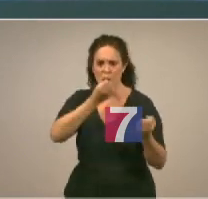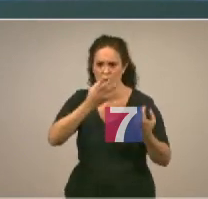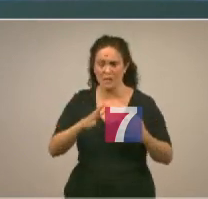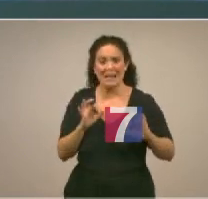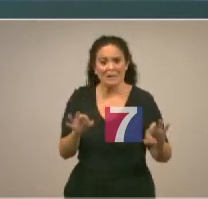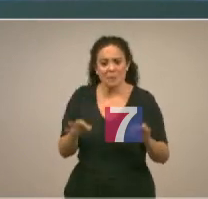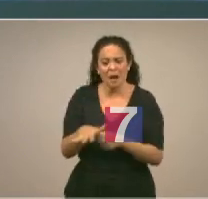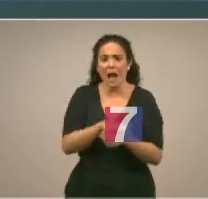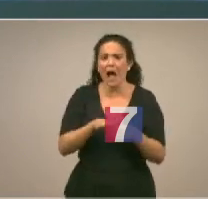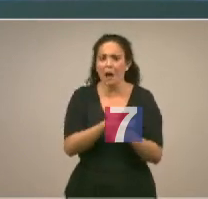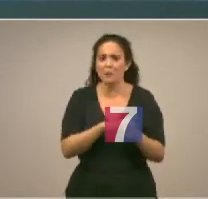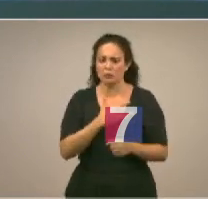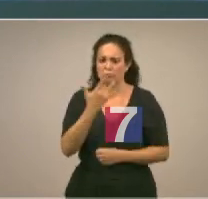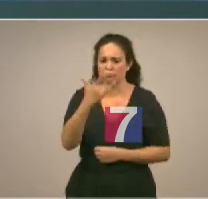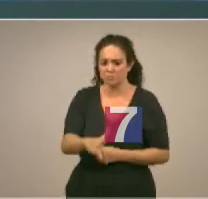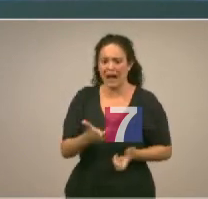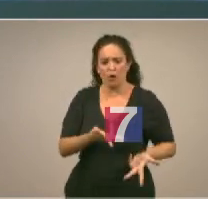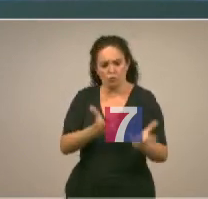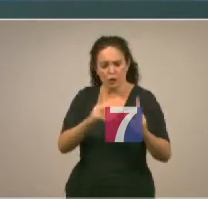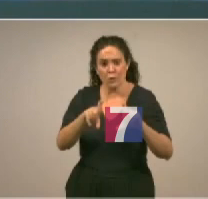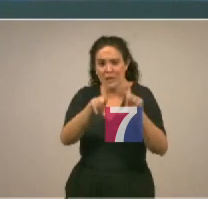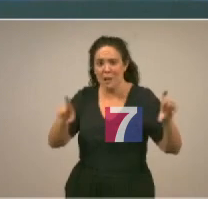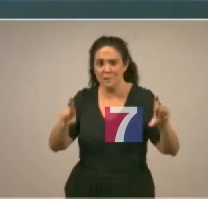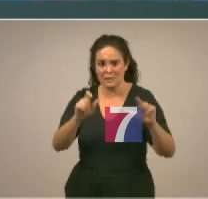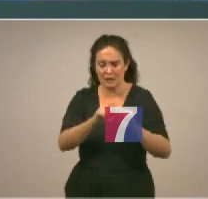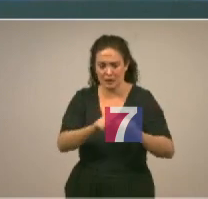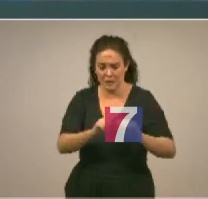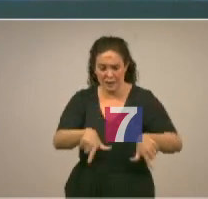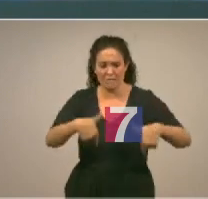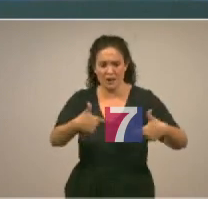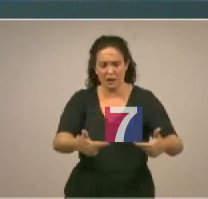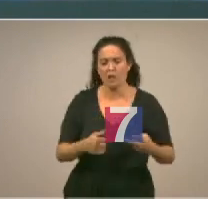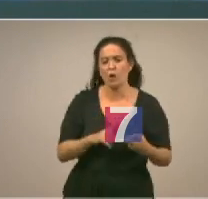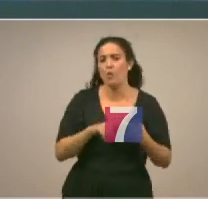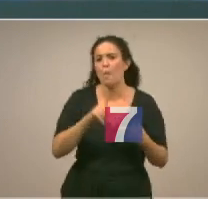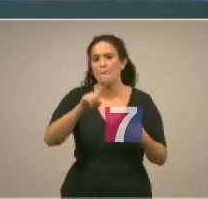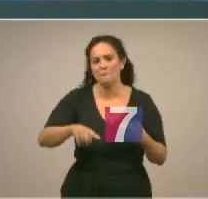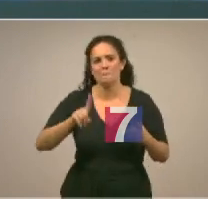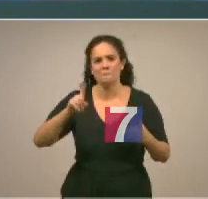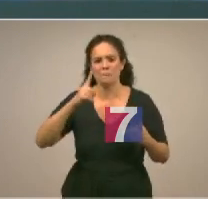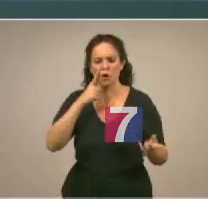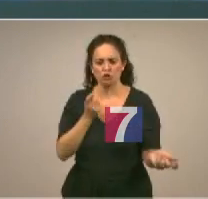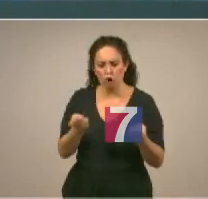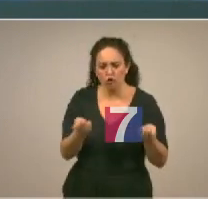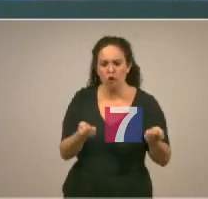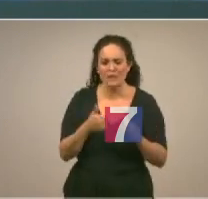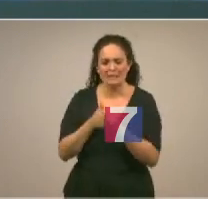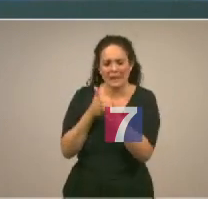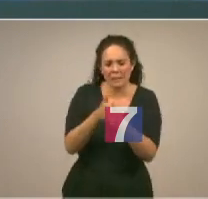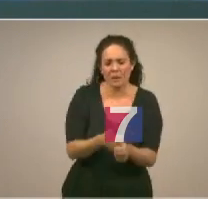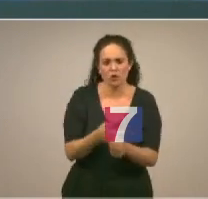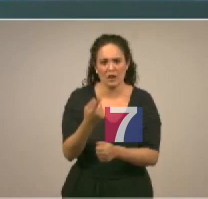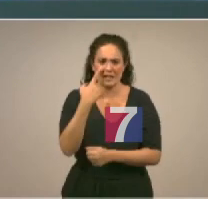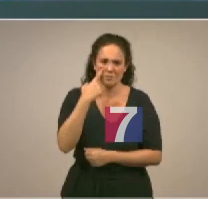en lo que se refiere a la concesión de la autorización de la empresa explotadora de vertedero y en la realización de controles seguimiento e